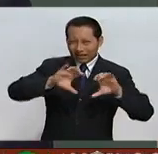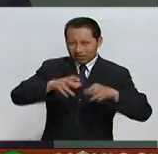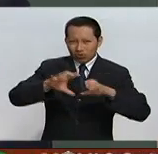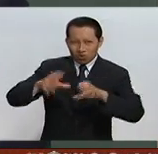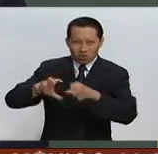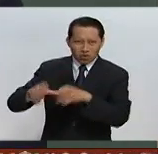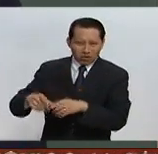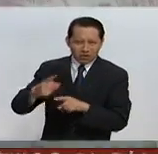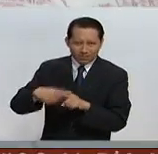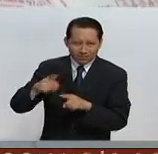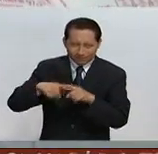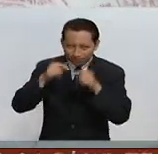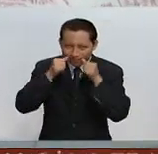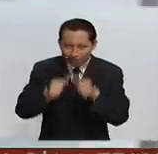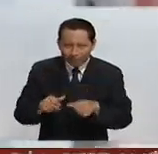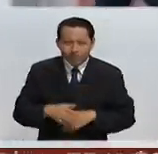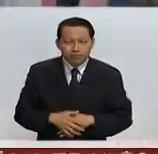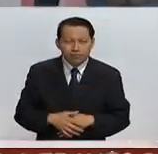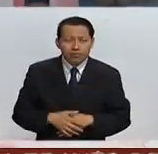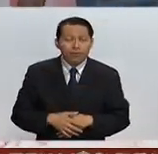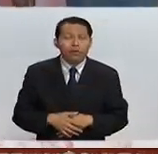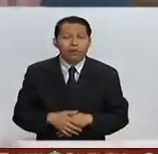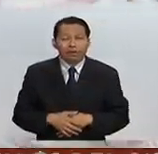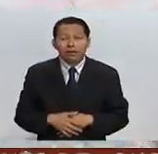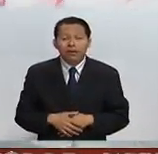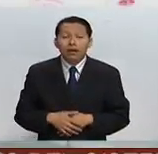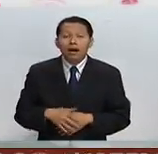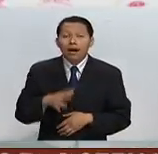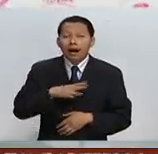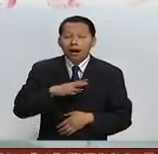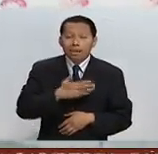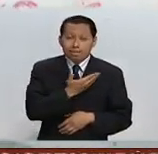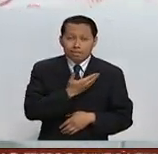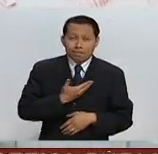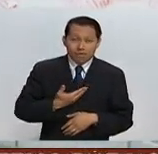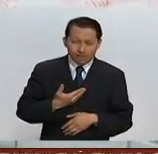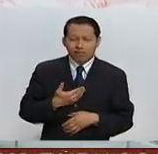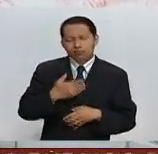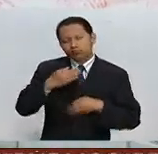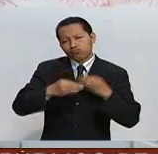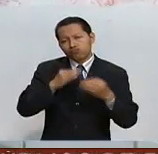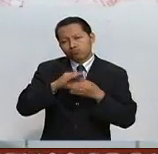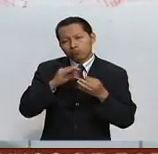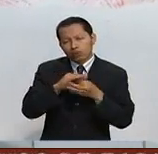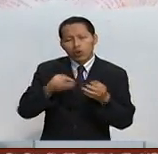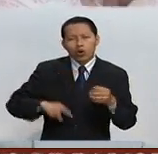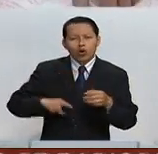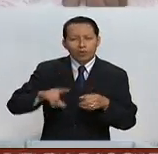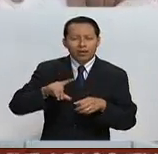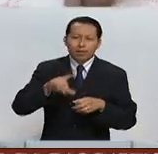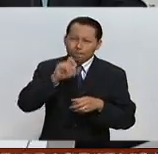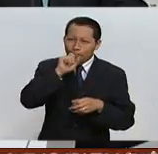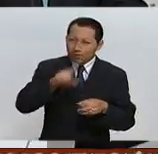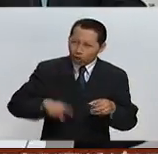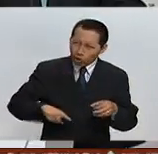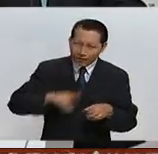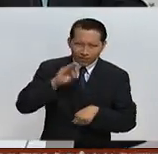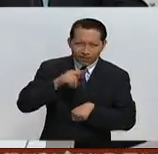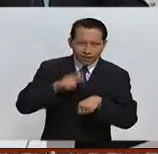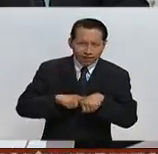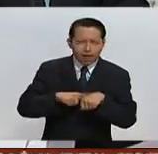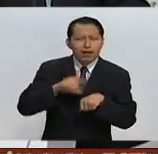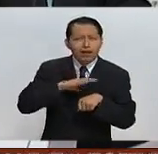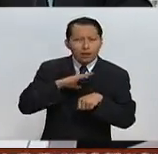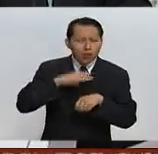comunidades que atendemos. Por su parte, el vocero de la presidencia Eduardo Sánchez dijo que el gobierno federal trabaja estrechamente con las